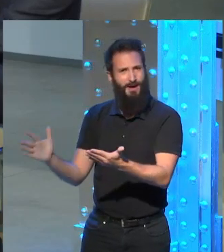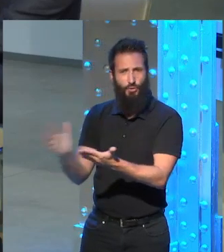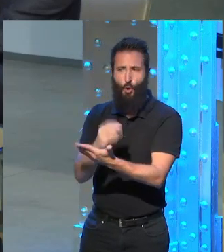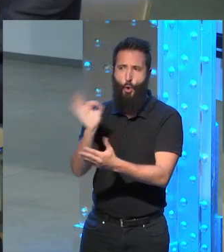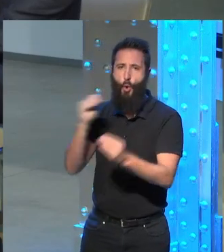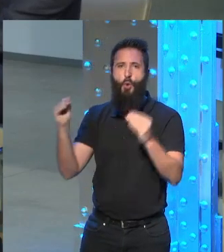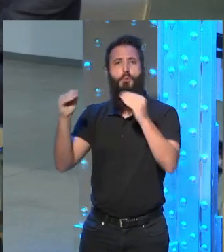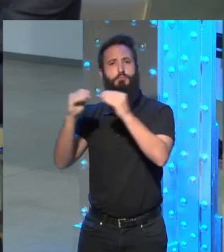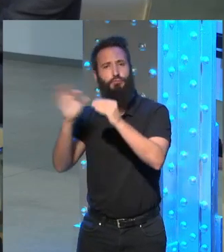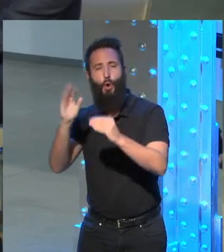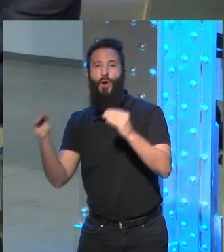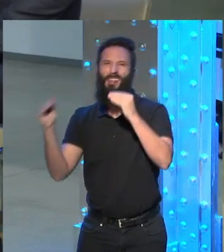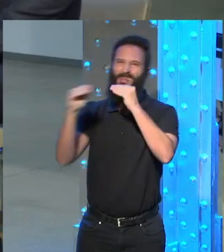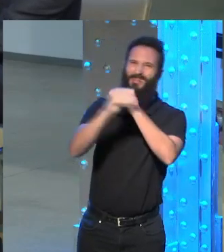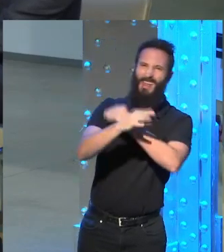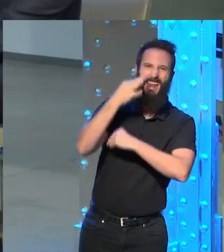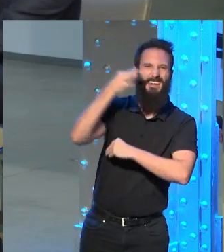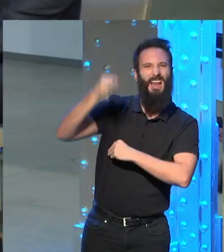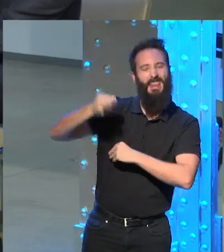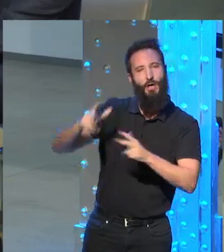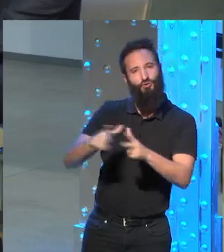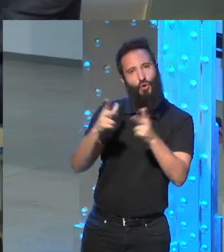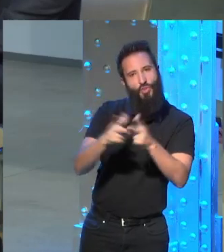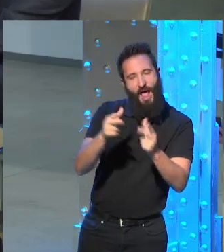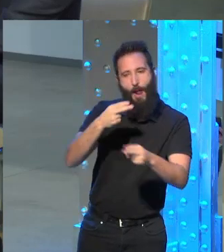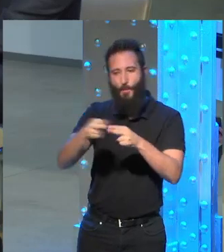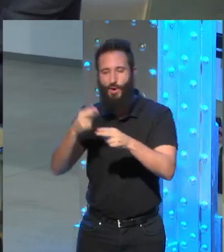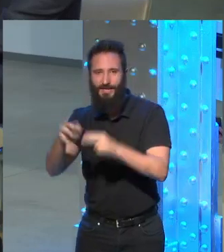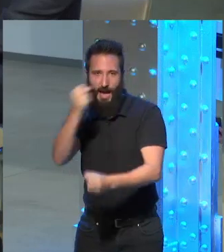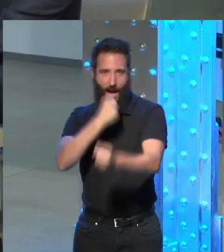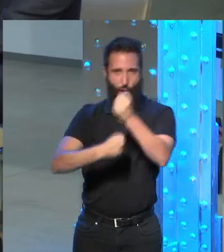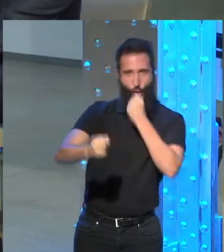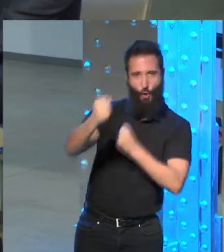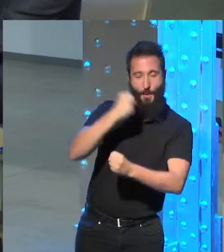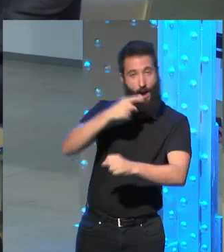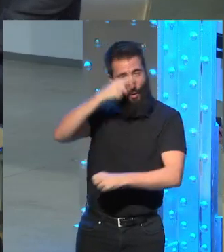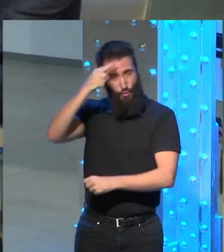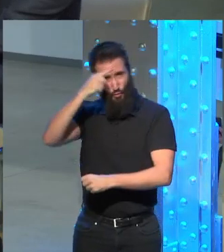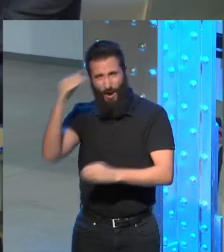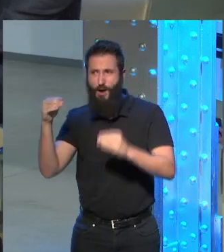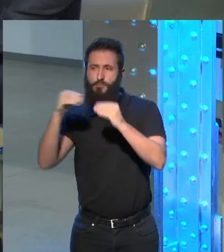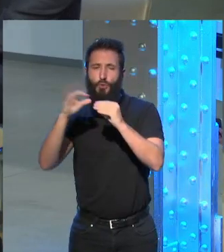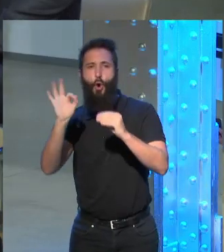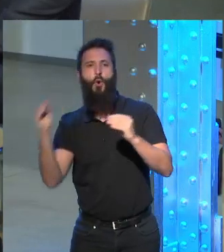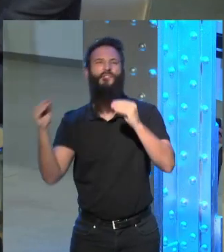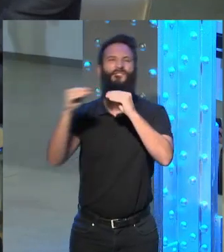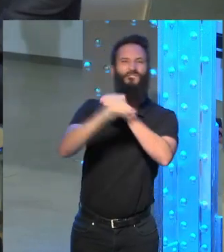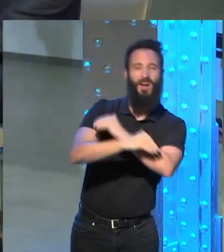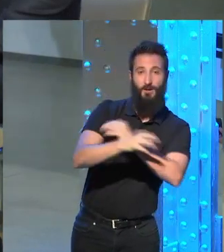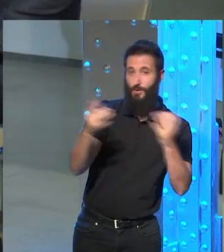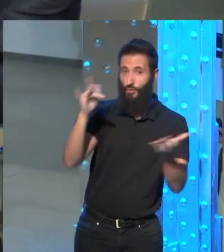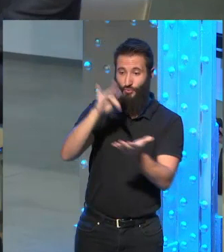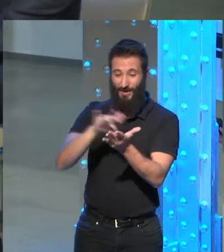a una realidad social, política, económica, cultural. hay que leer tomando